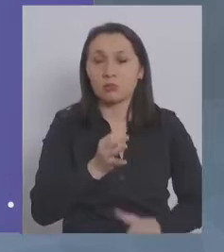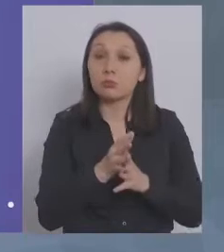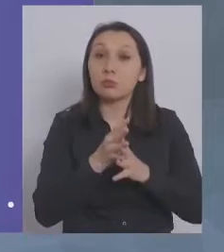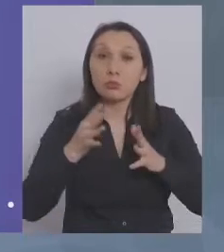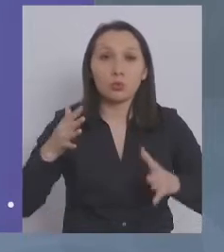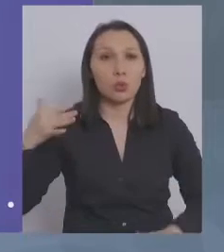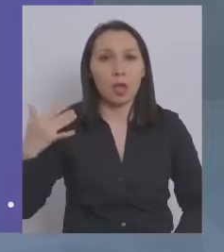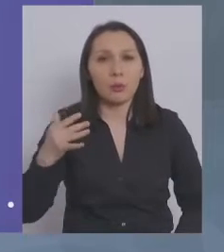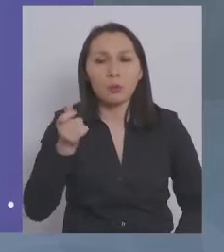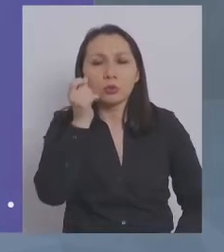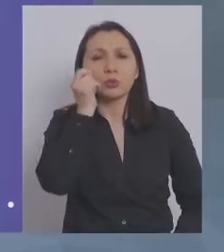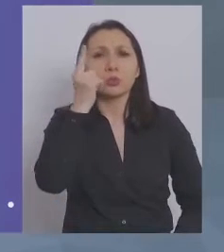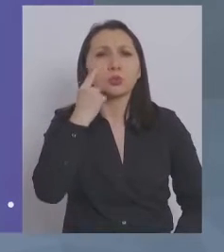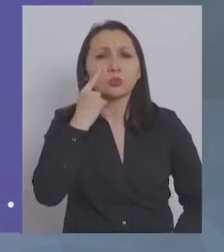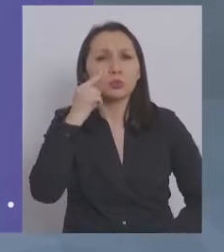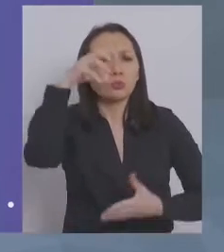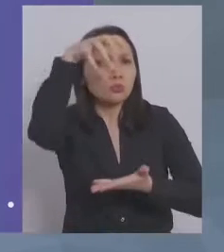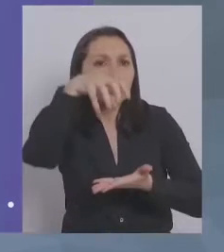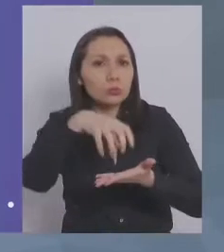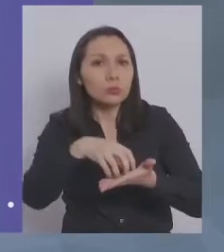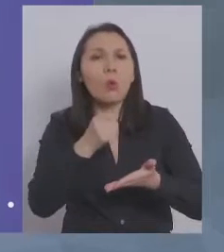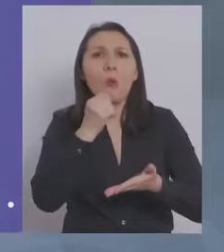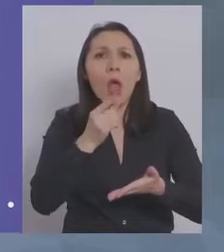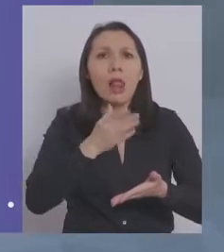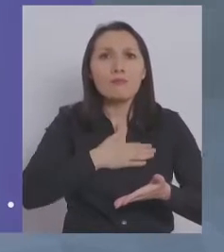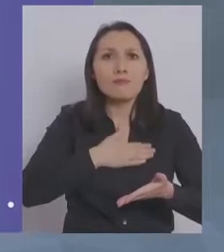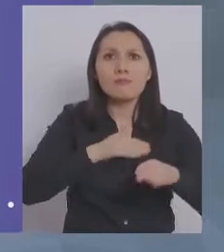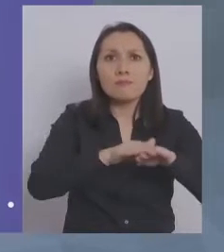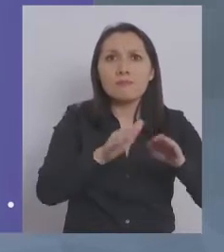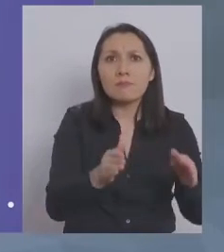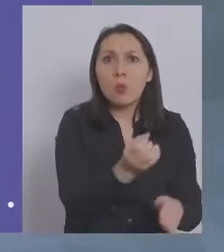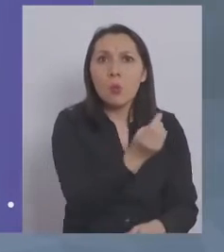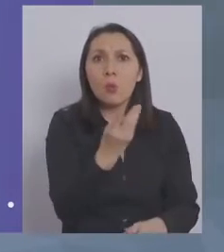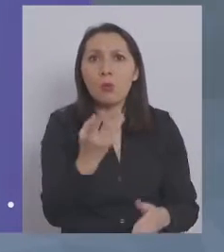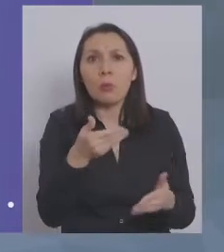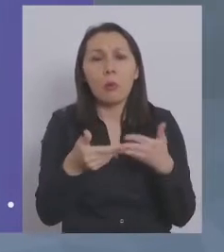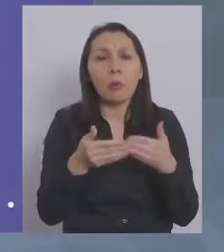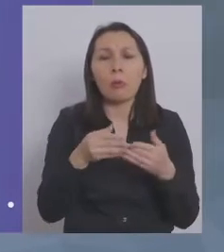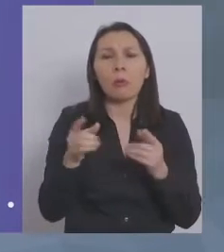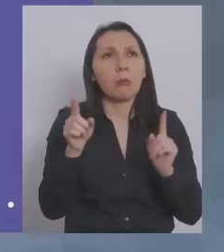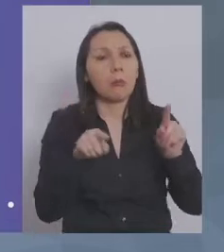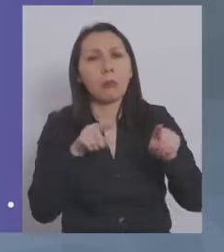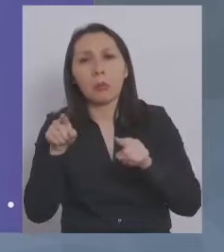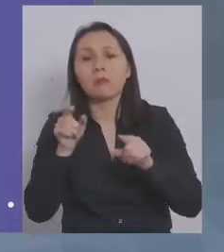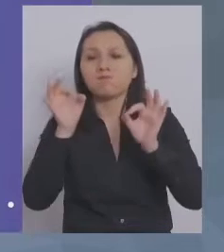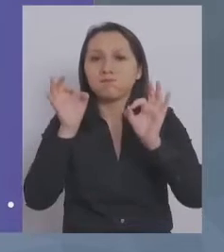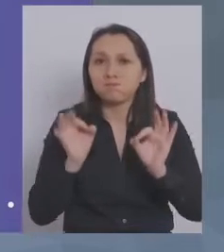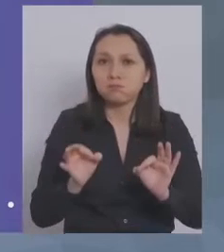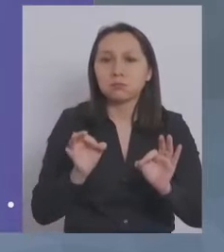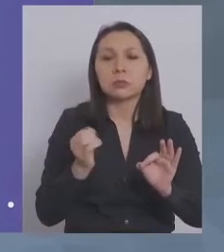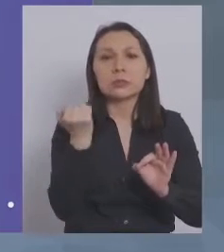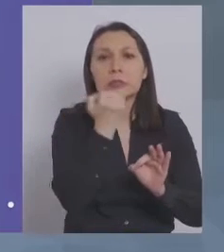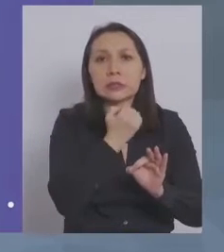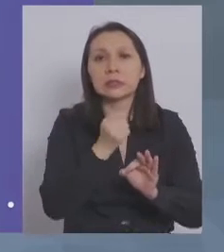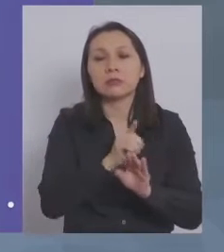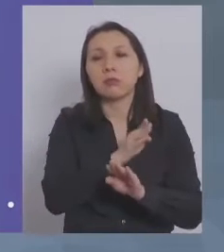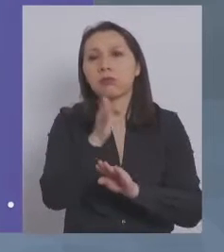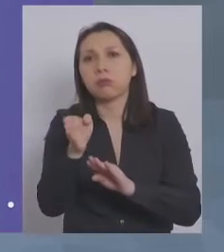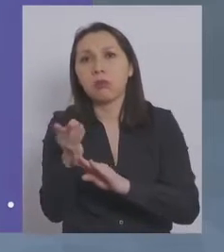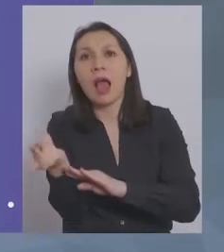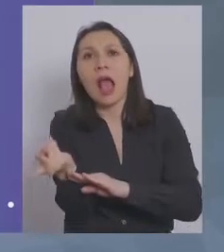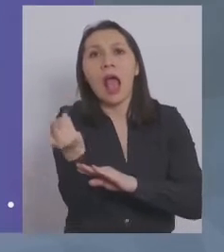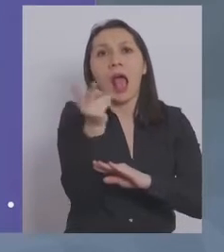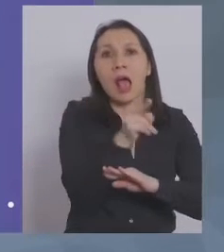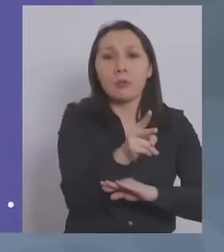muy importante conocer el local y su mesa para evitar llegar a algún lugar donde realmente no estén votando porque haya